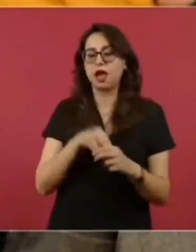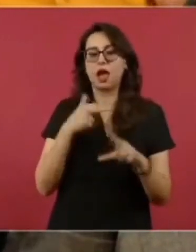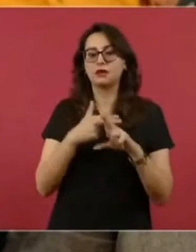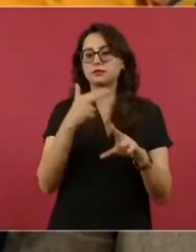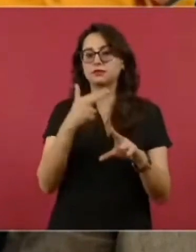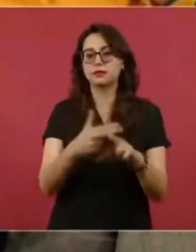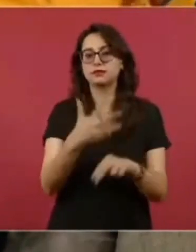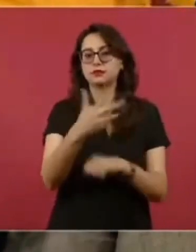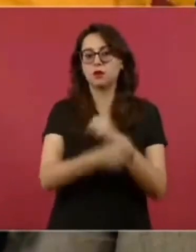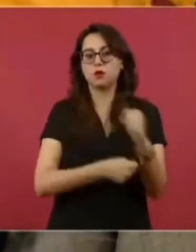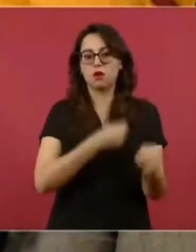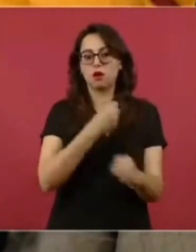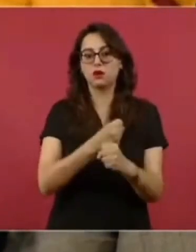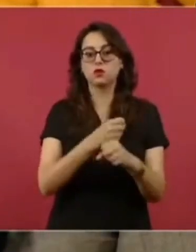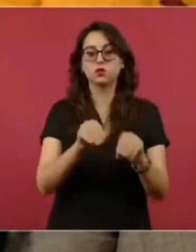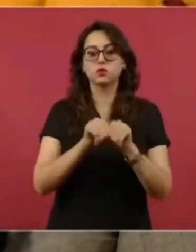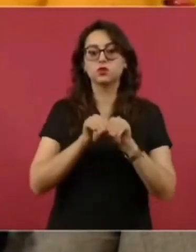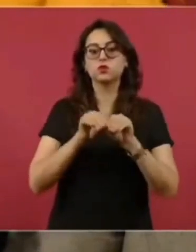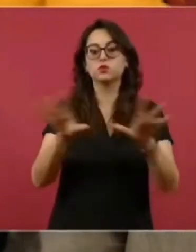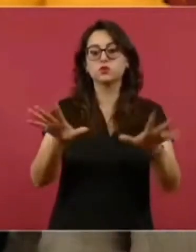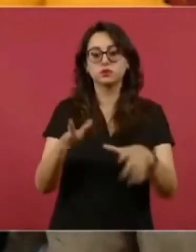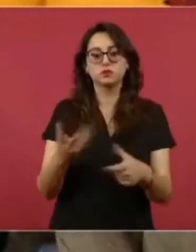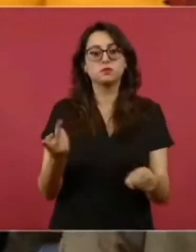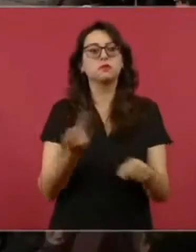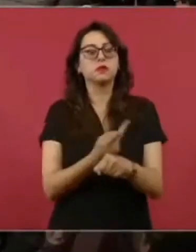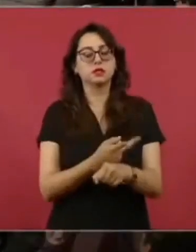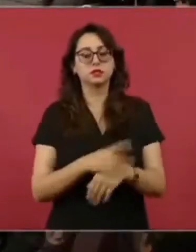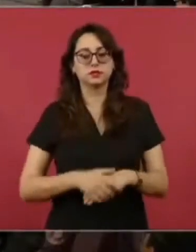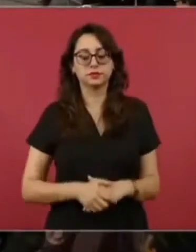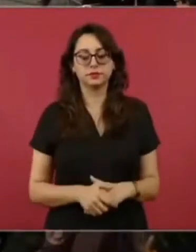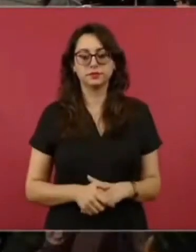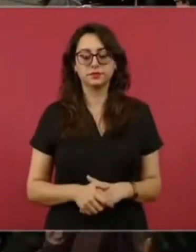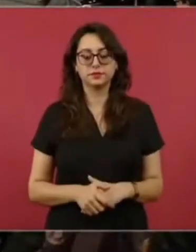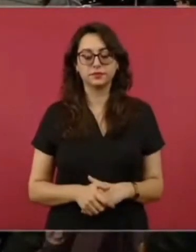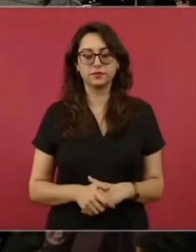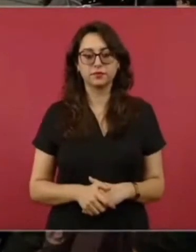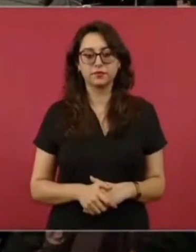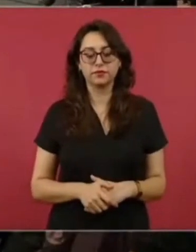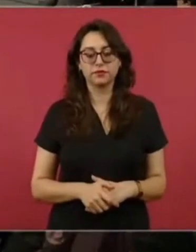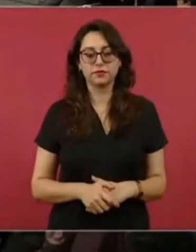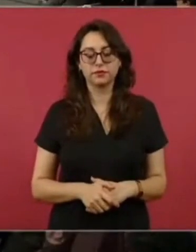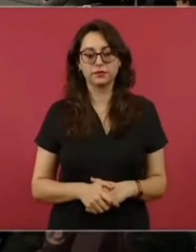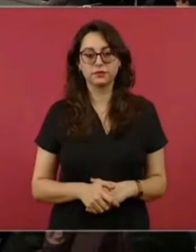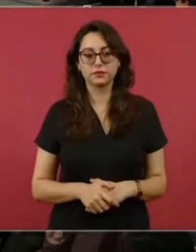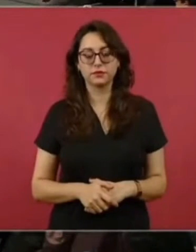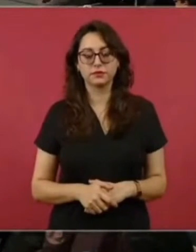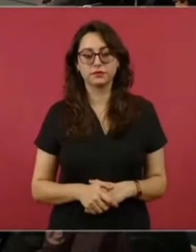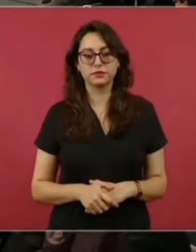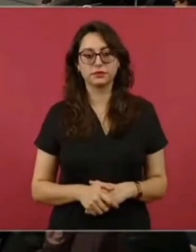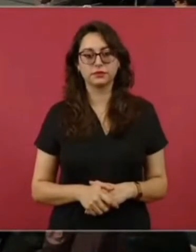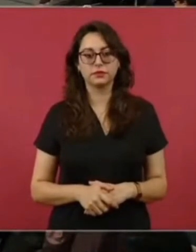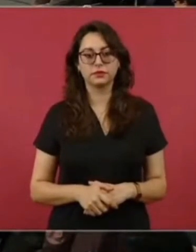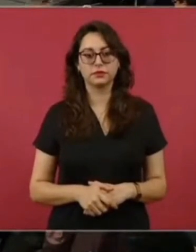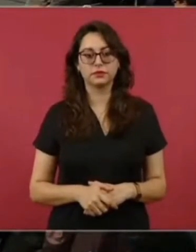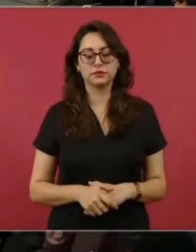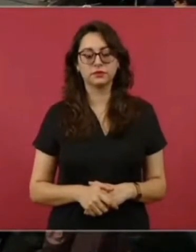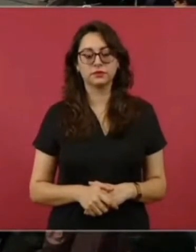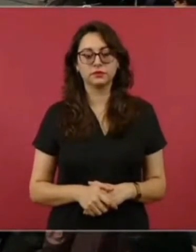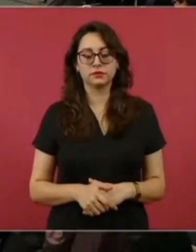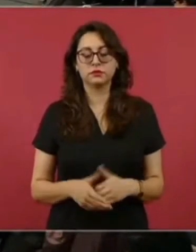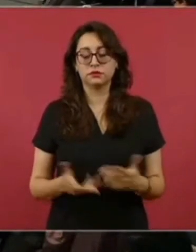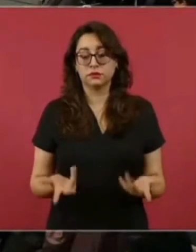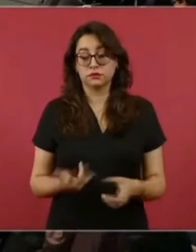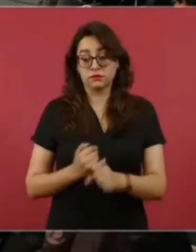opinión sobre esto, Presidente? Pues se está haciendo la investigación